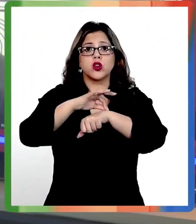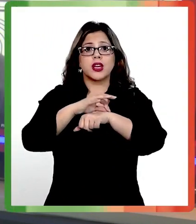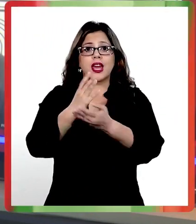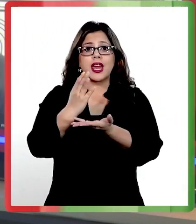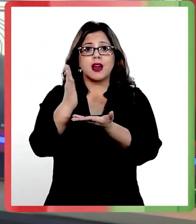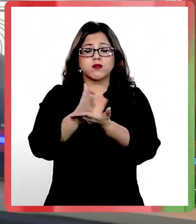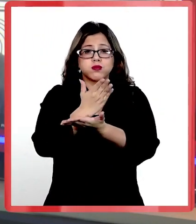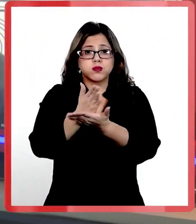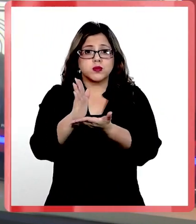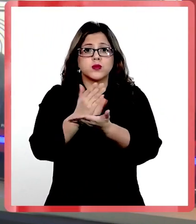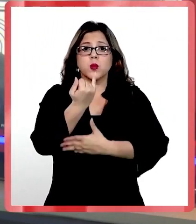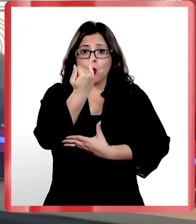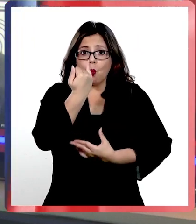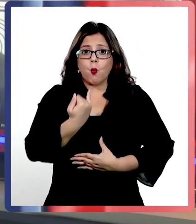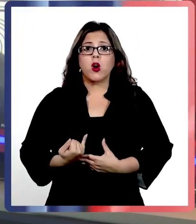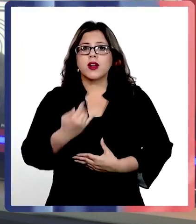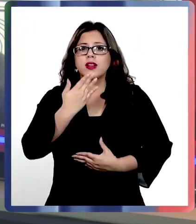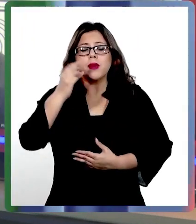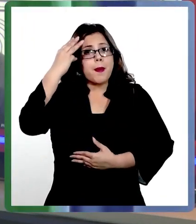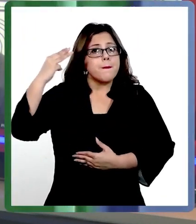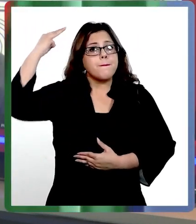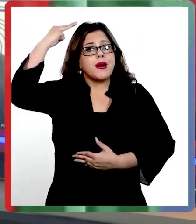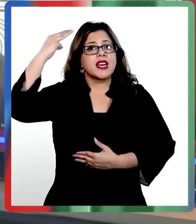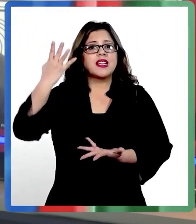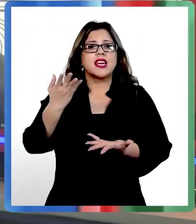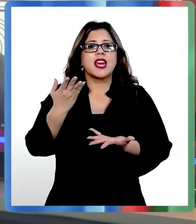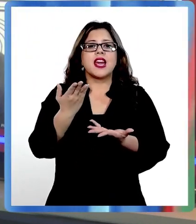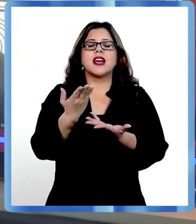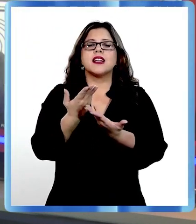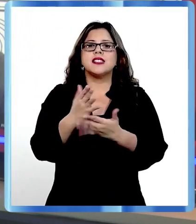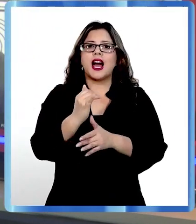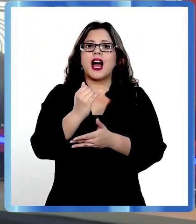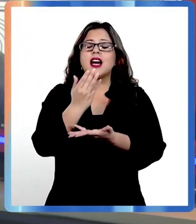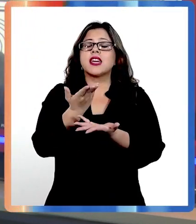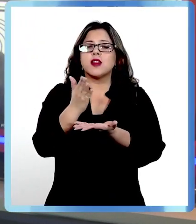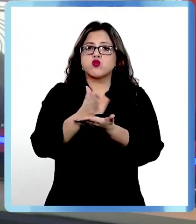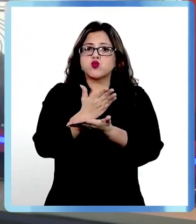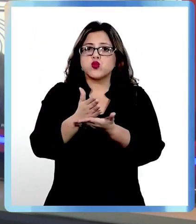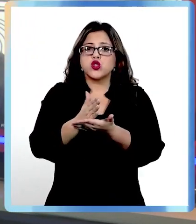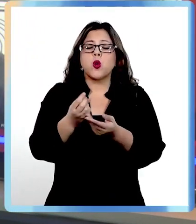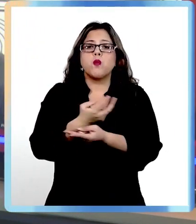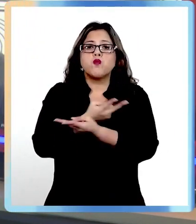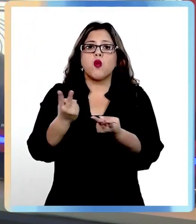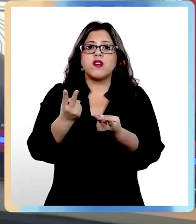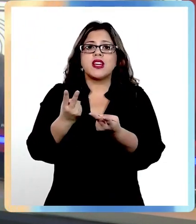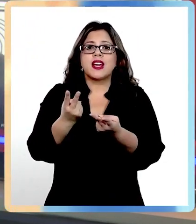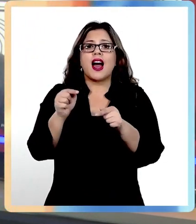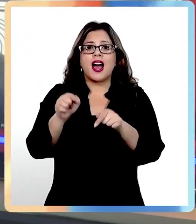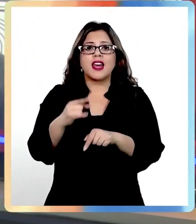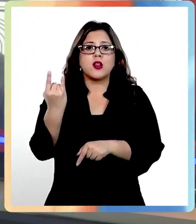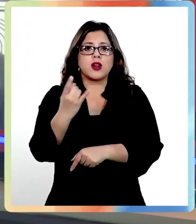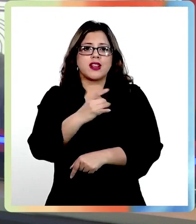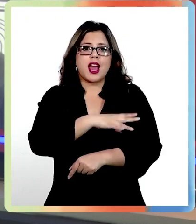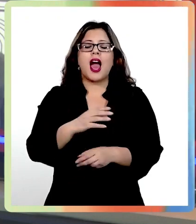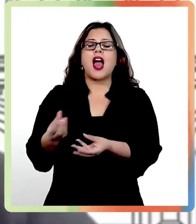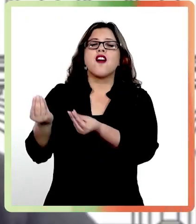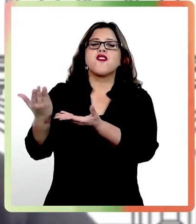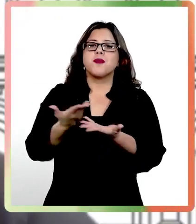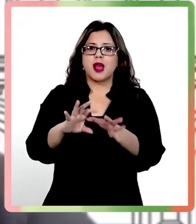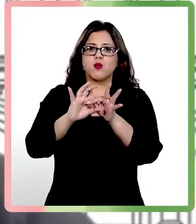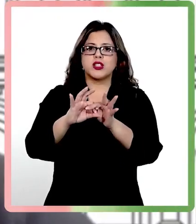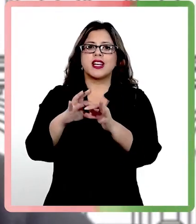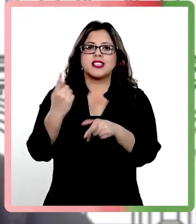nutrición y alimentos y magíster en nutrición pública del INTA de la Universidad de Chile. Nelly, bienvenida y gracias por conversar con las regiones del país.